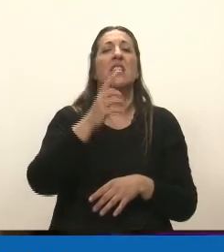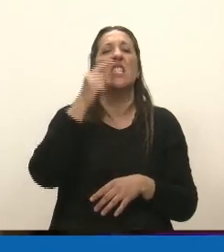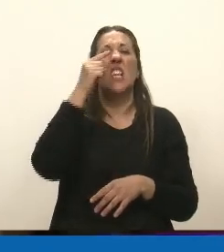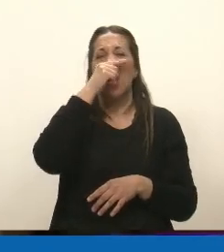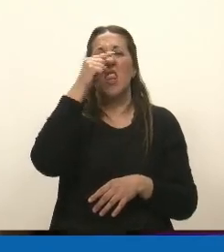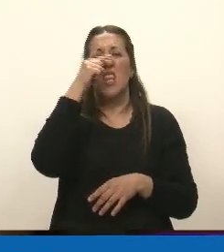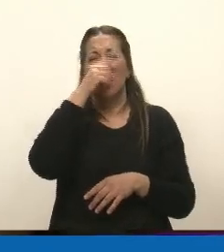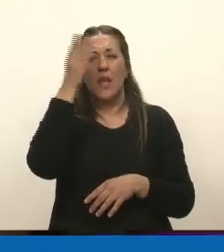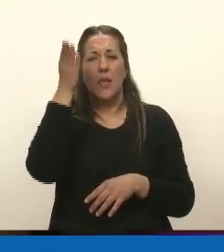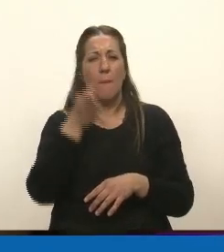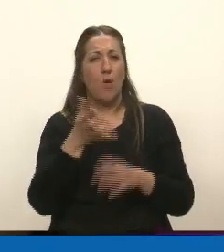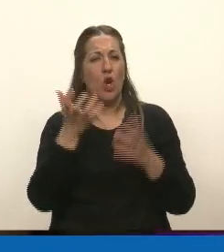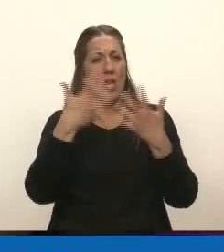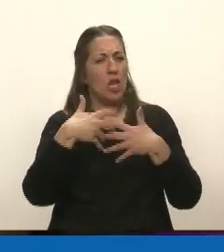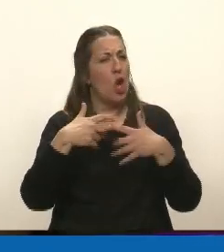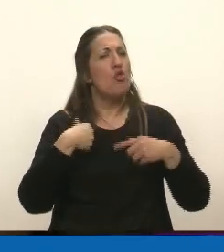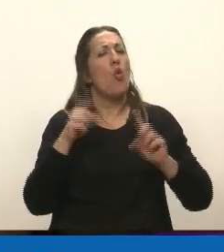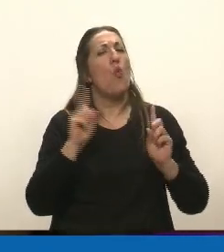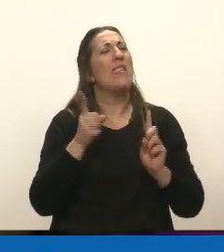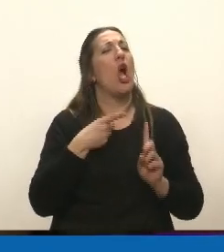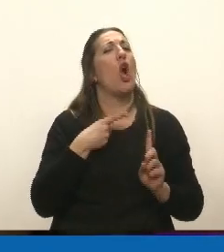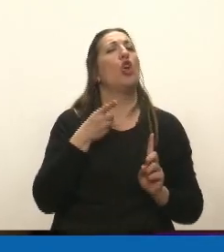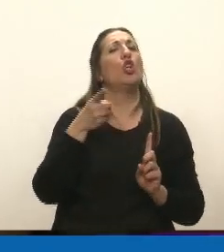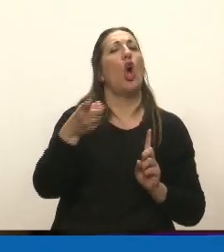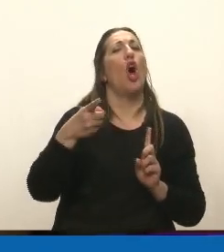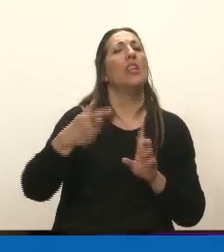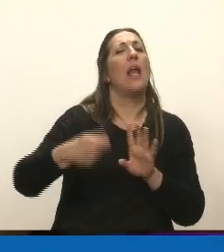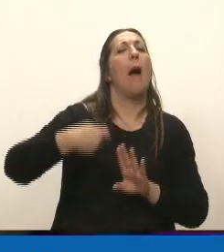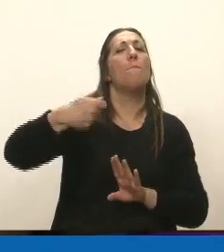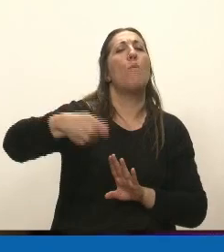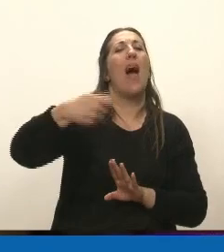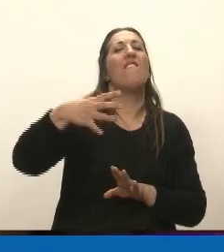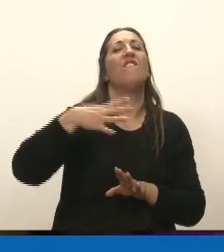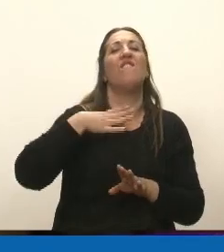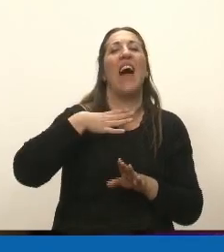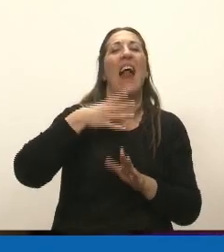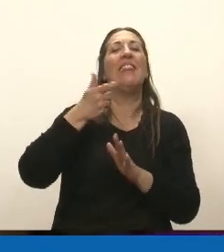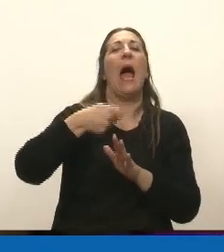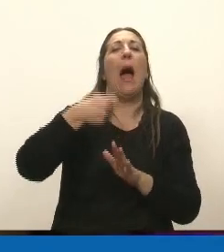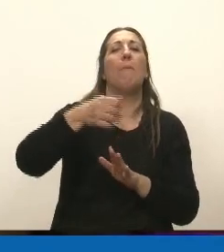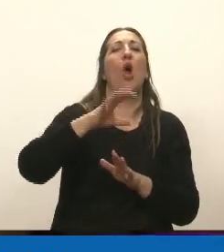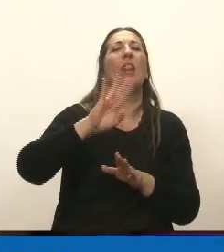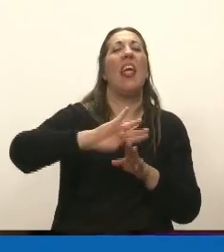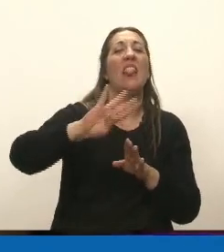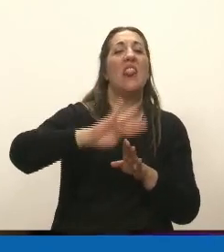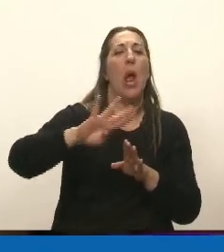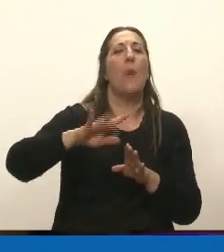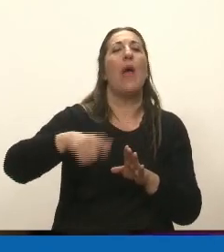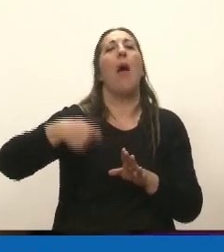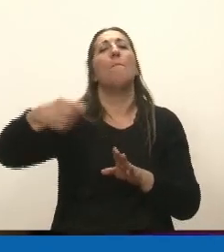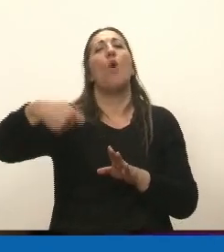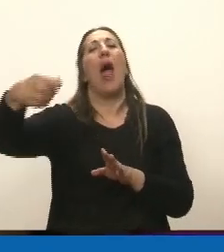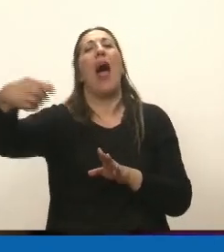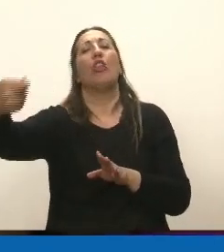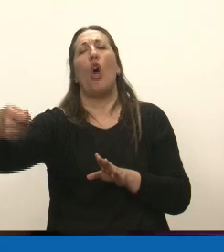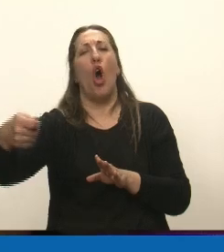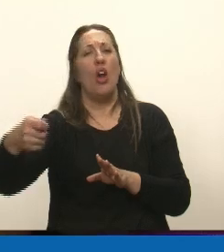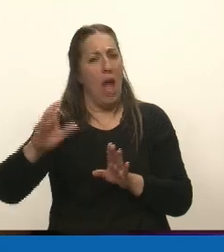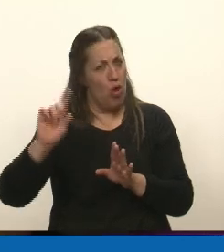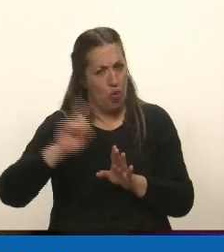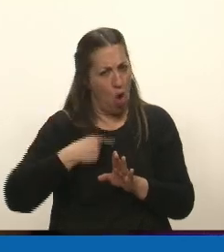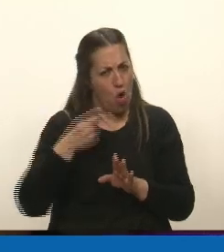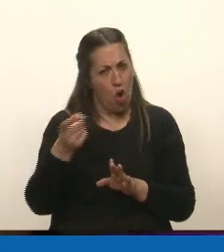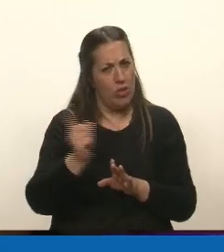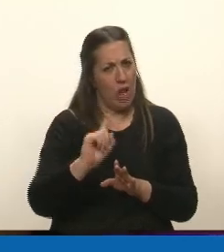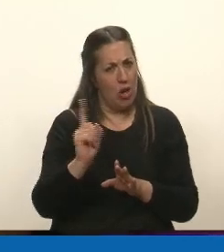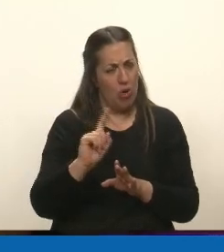No voy en contra de las moratorias, estoy simplemente describiendo datos de la realidad. Pero